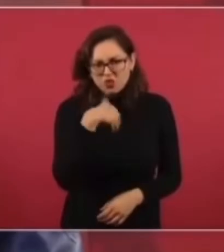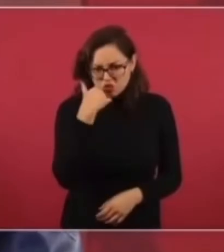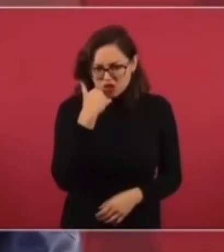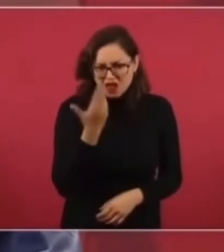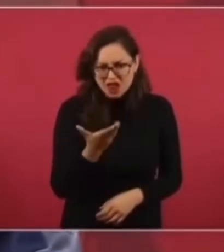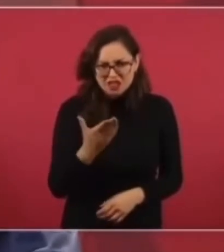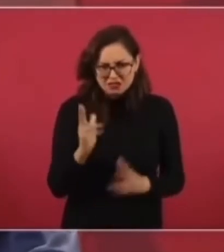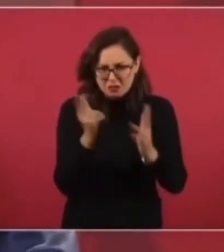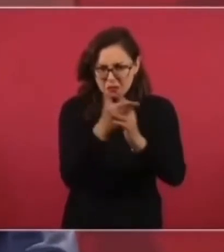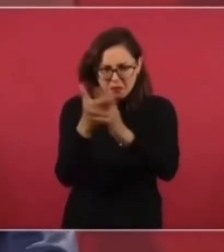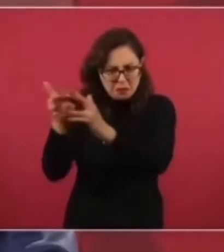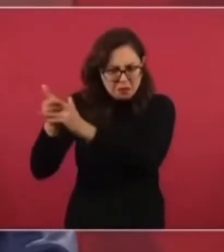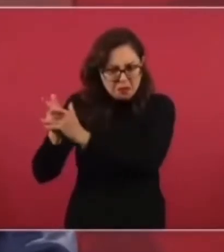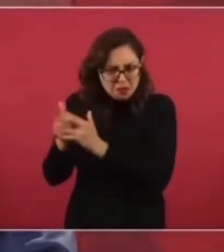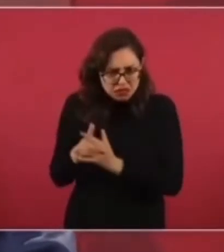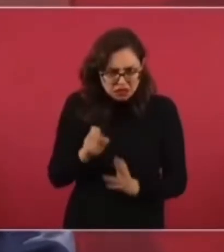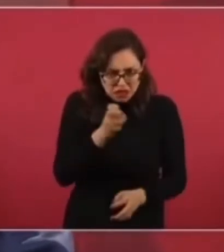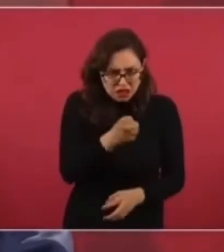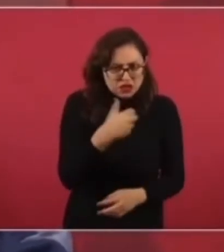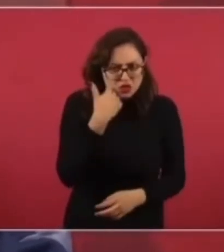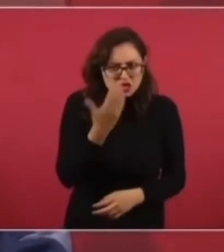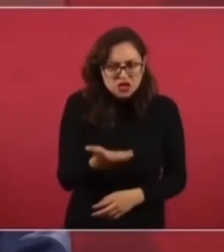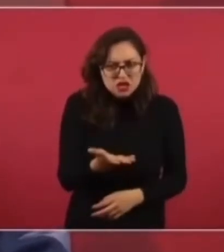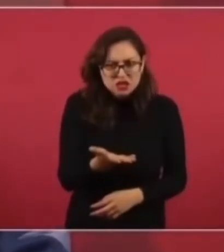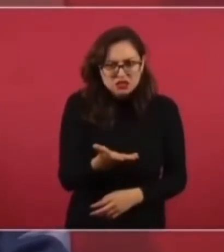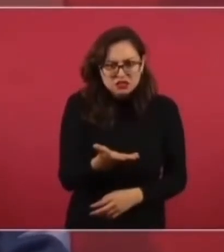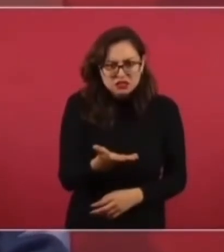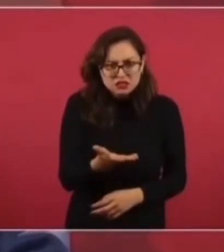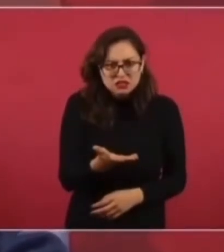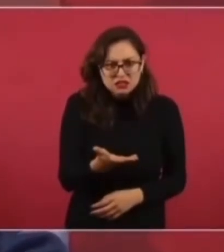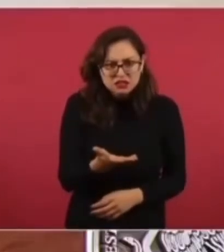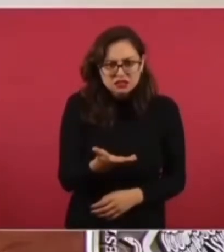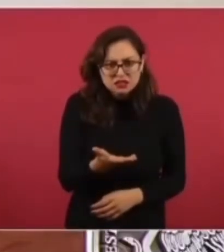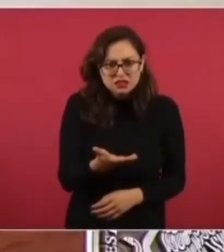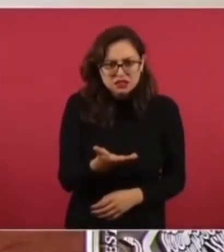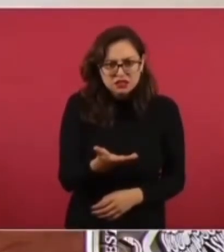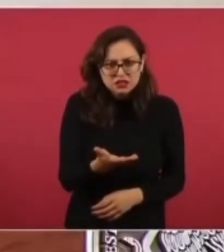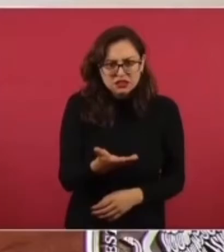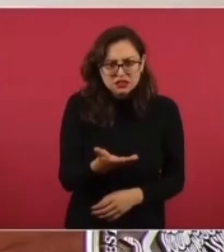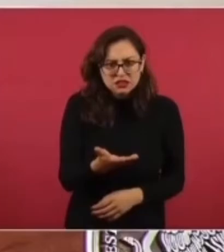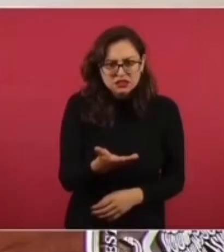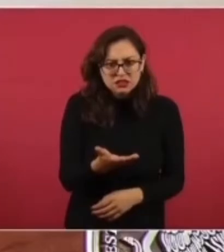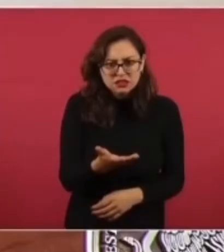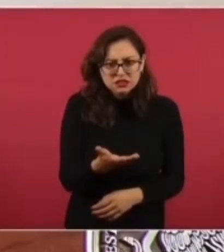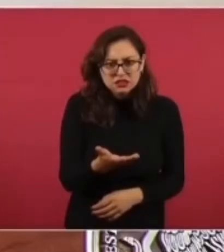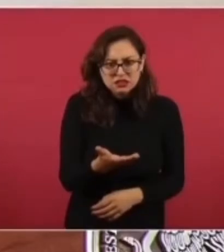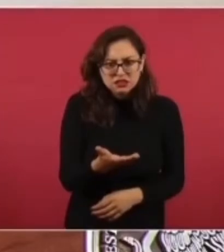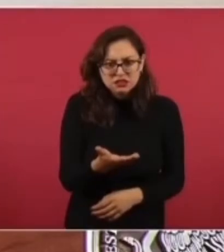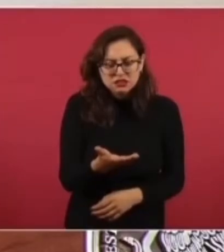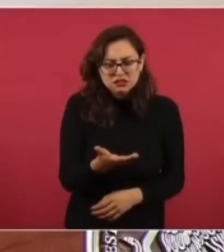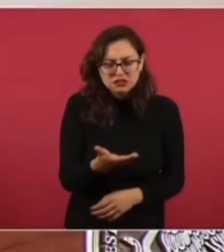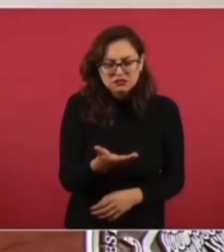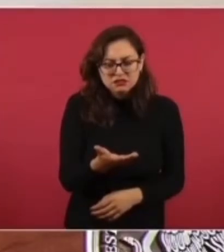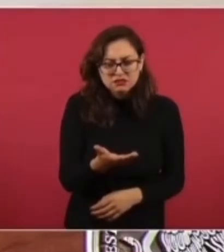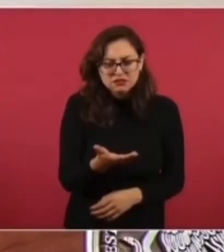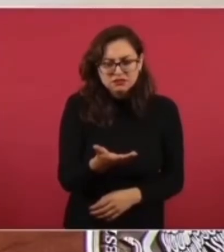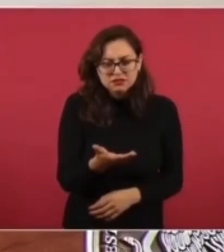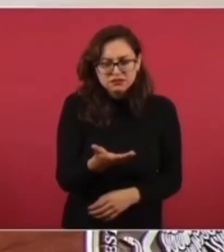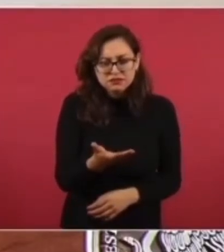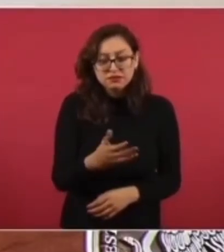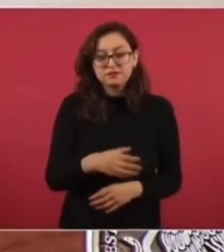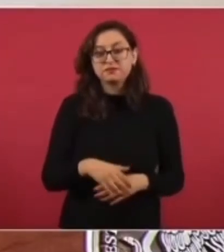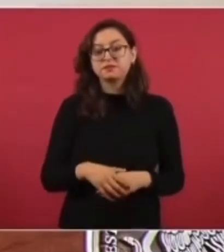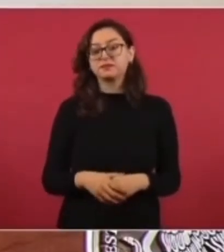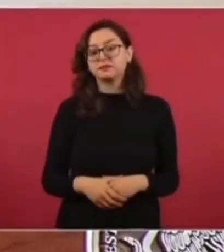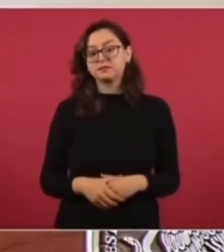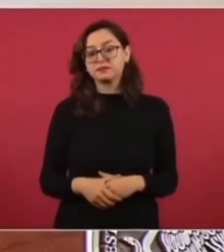vamos